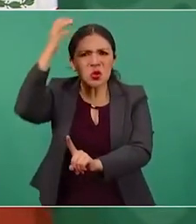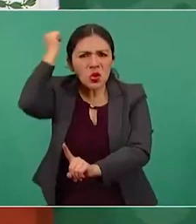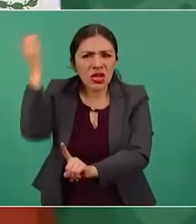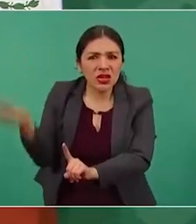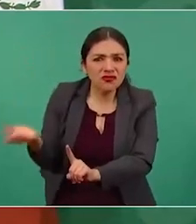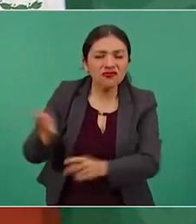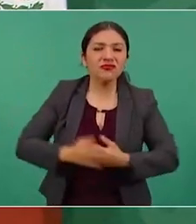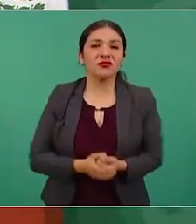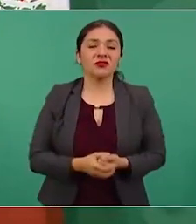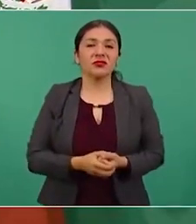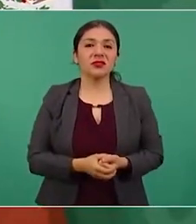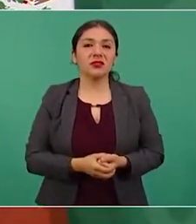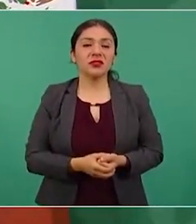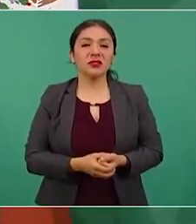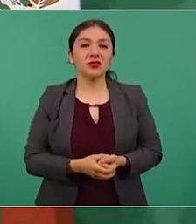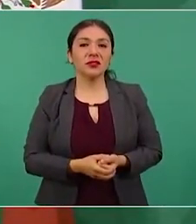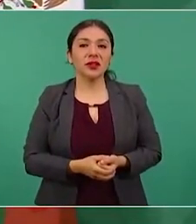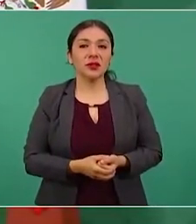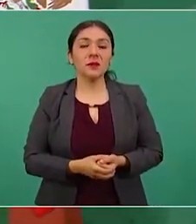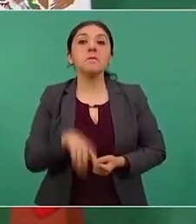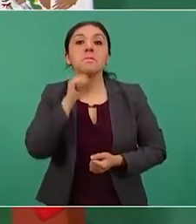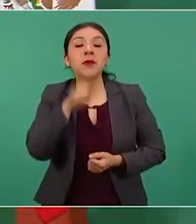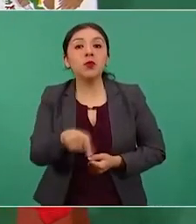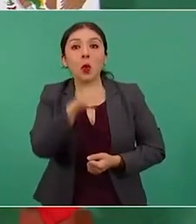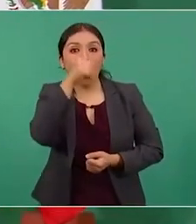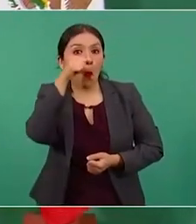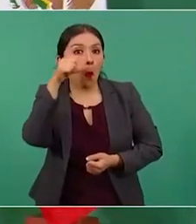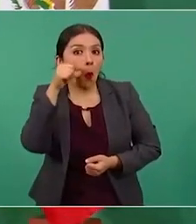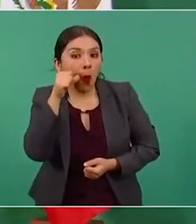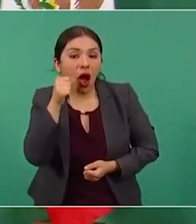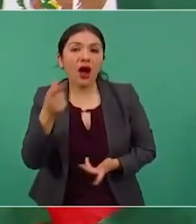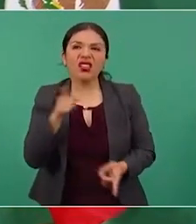a Juárez,